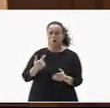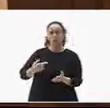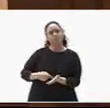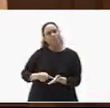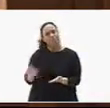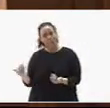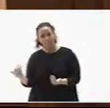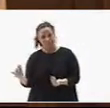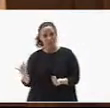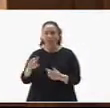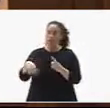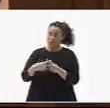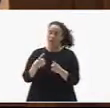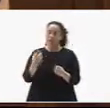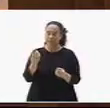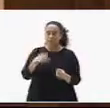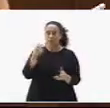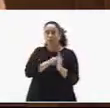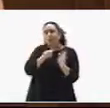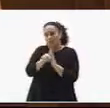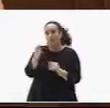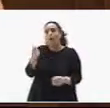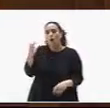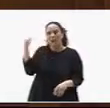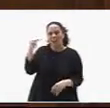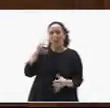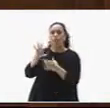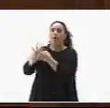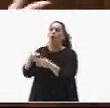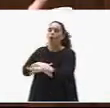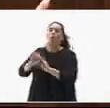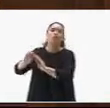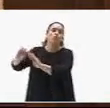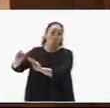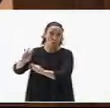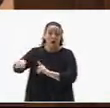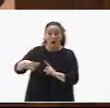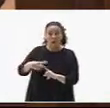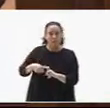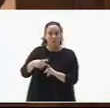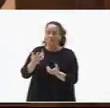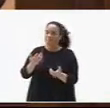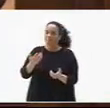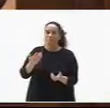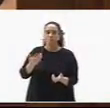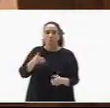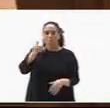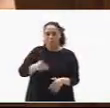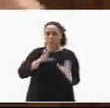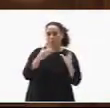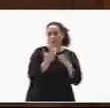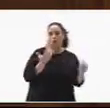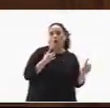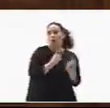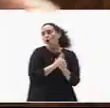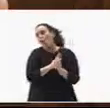pesimistas respecto a su gobierno, además de la principal fuerza de la oposición que usted ha